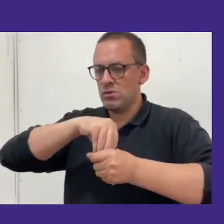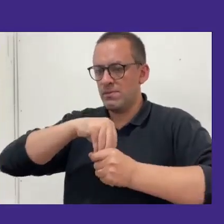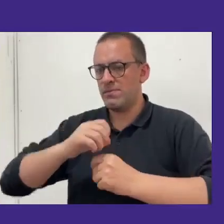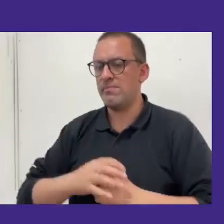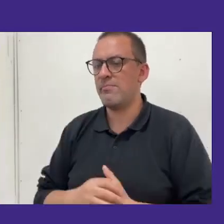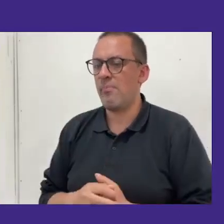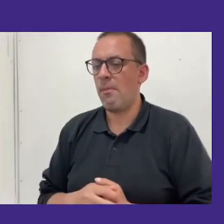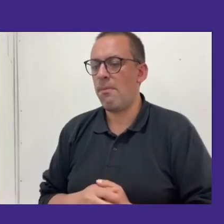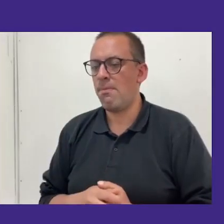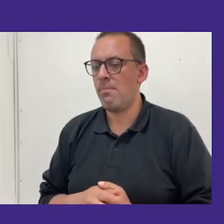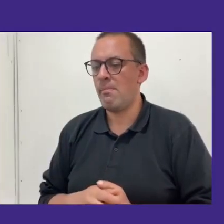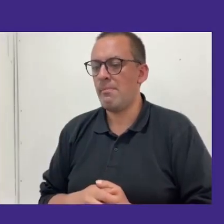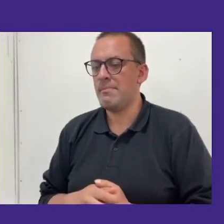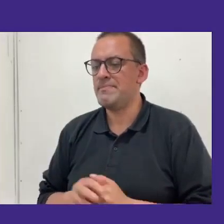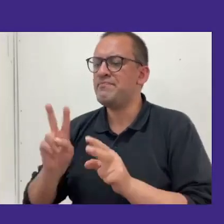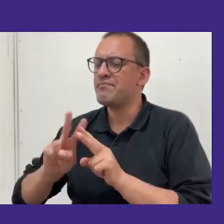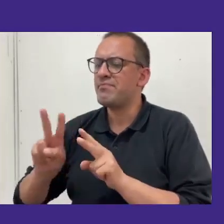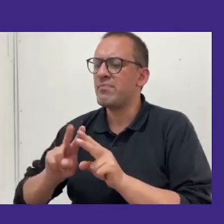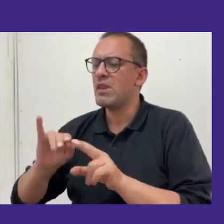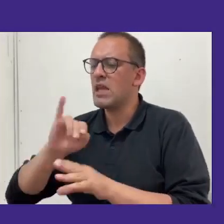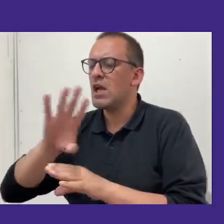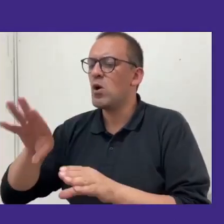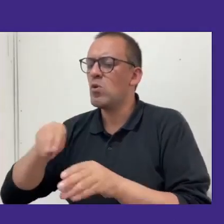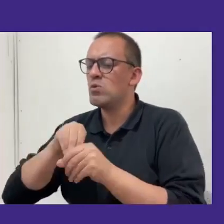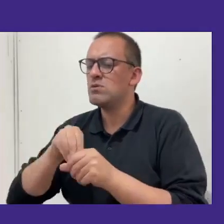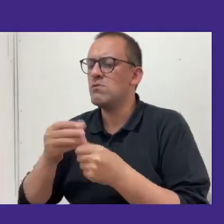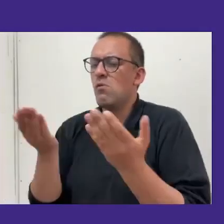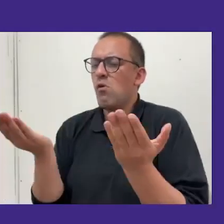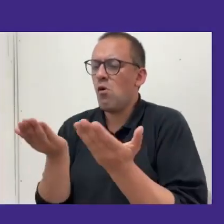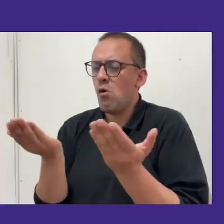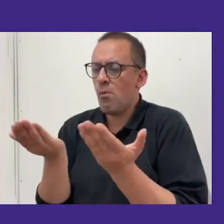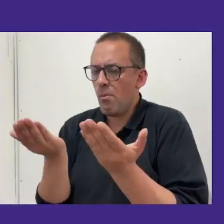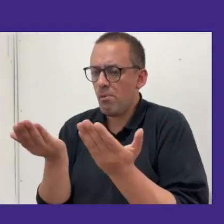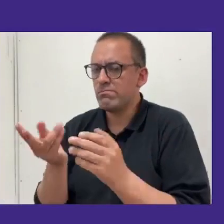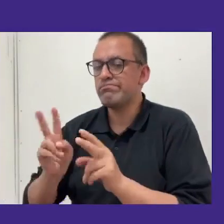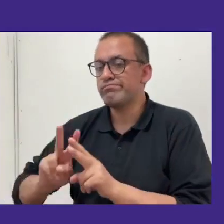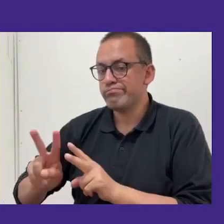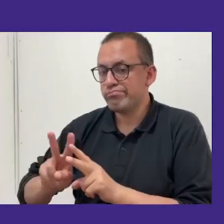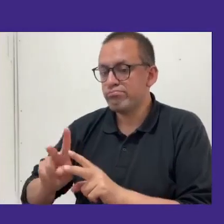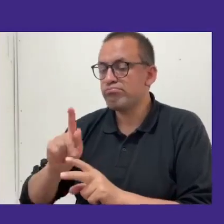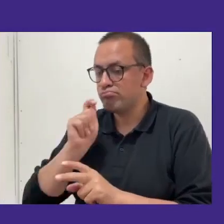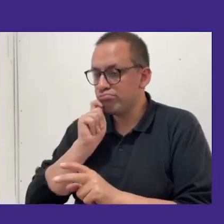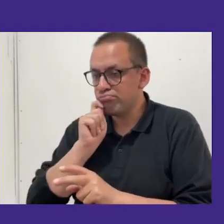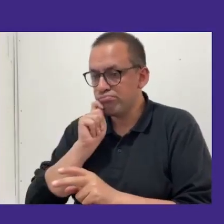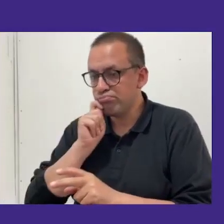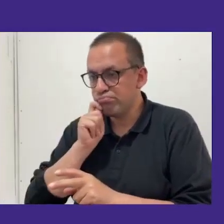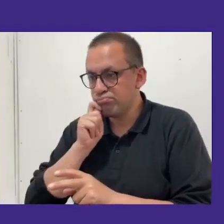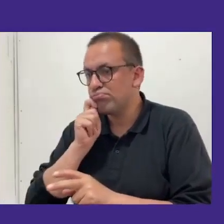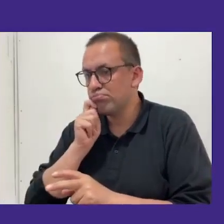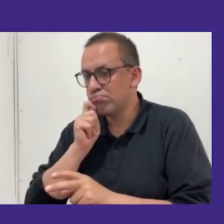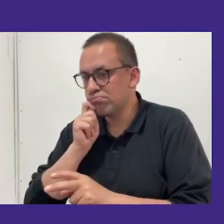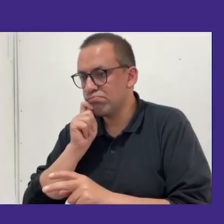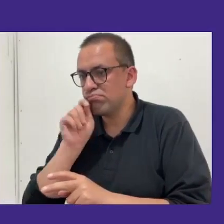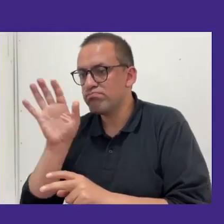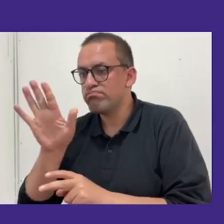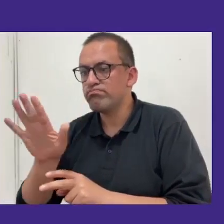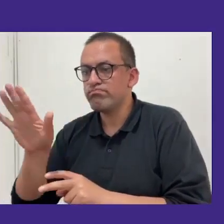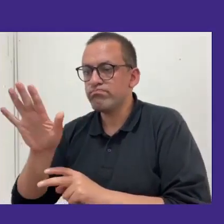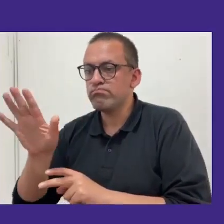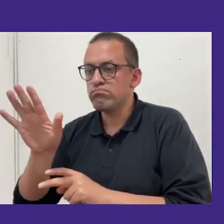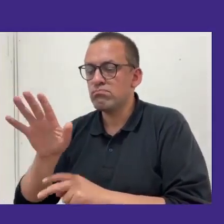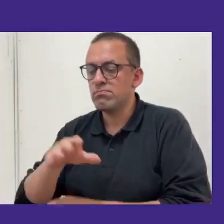Y como lo hicimos inclusivo, hicimos que estuviera en un ámbito de